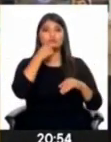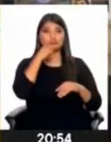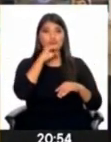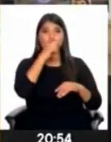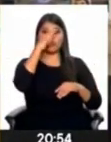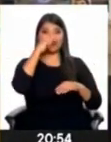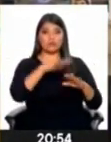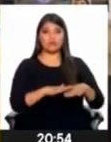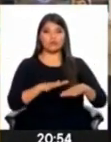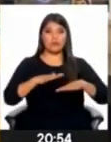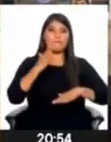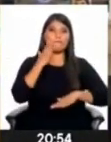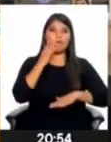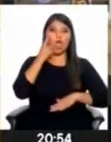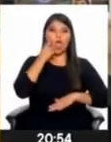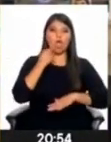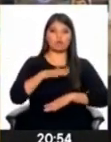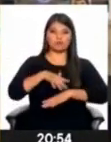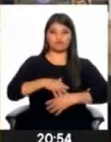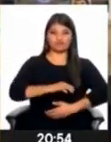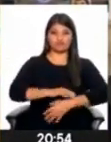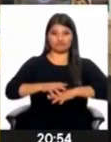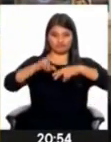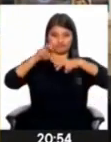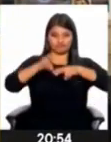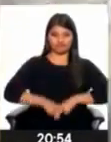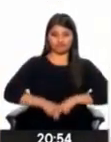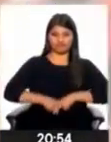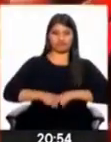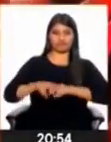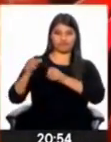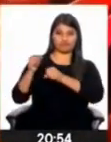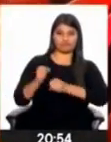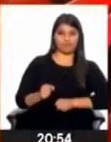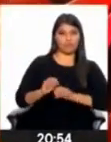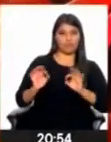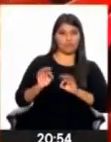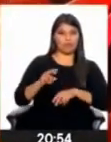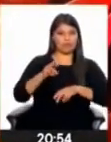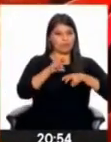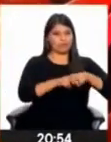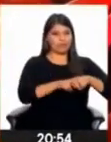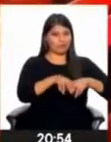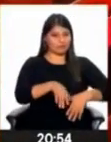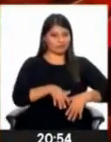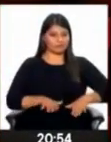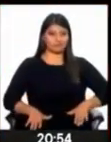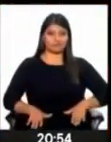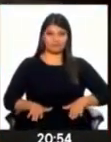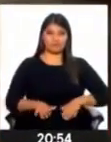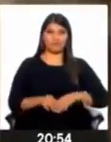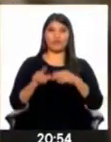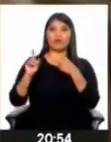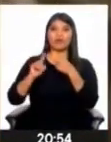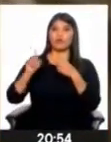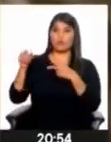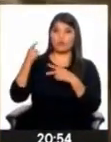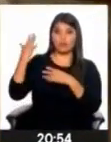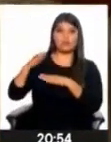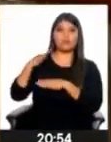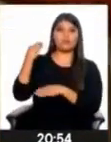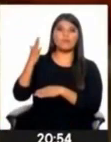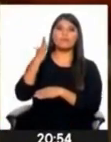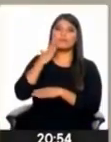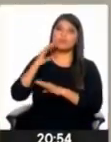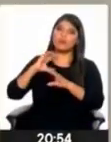por qué estar sentada en las piernas del tío o del hermano mayor. No debería. Además, los padres deben comunicarse activamente